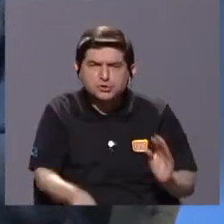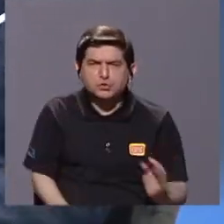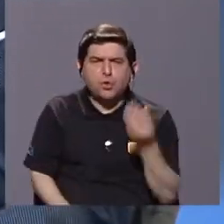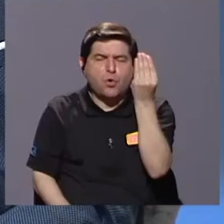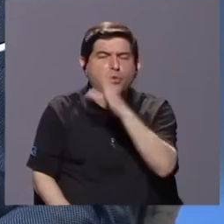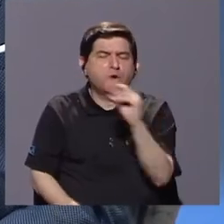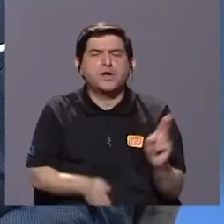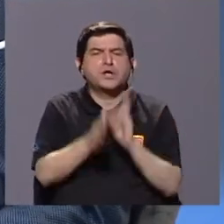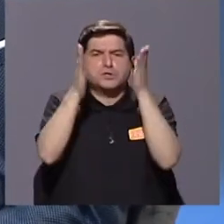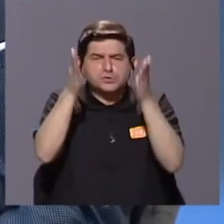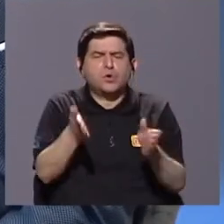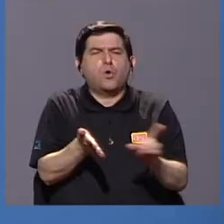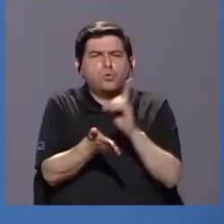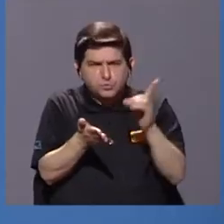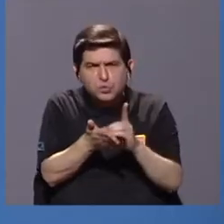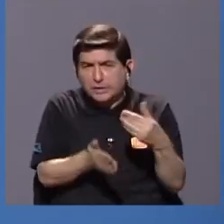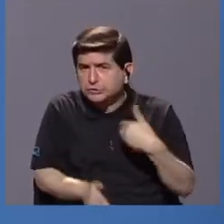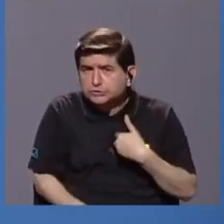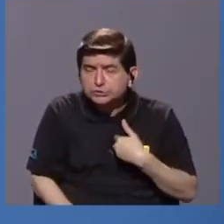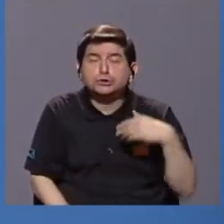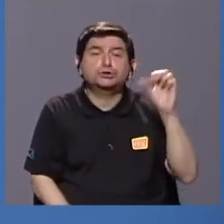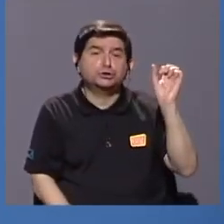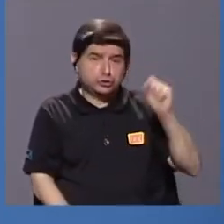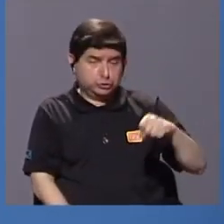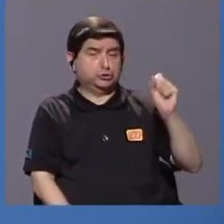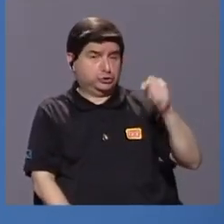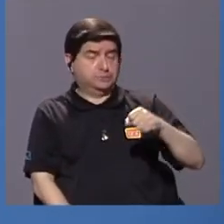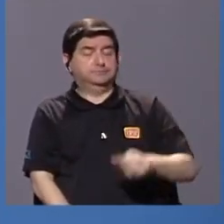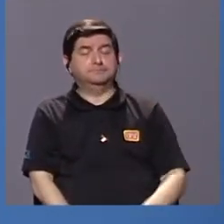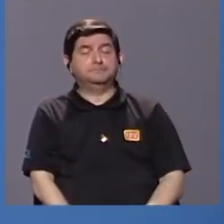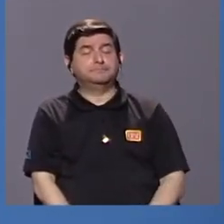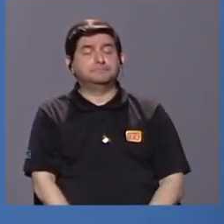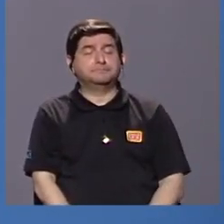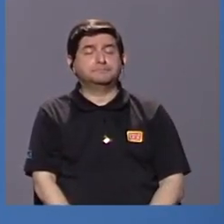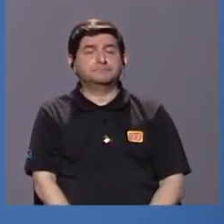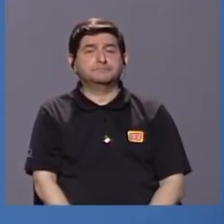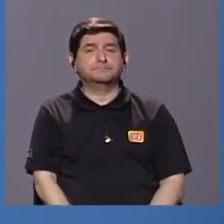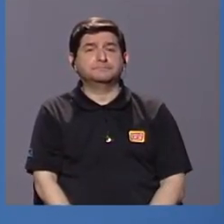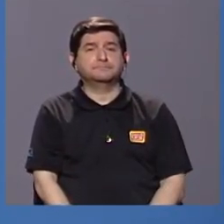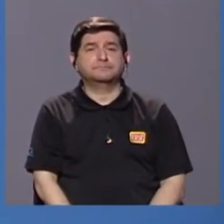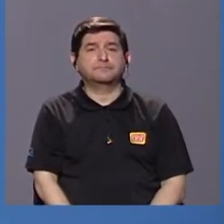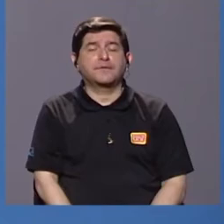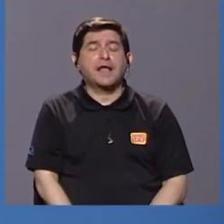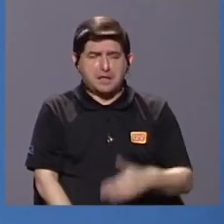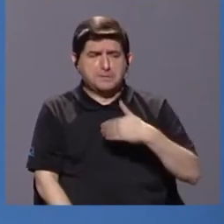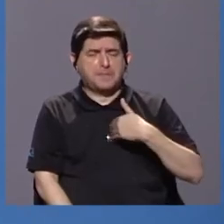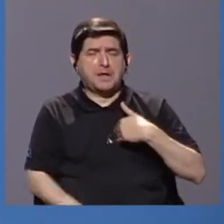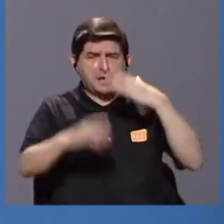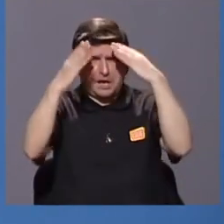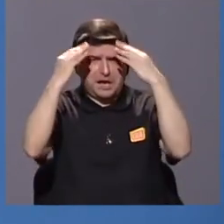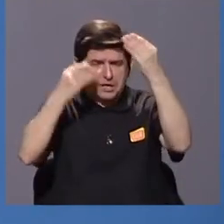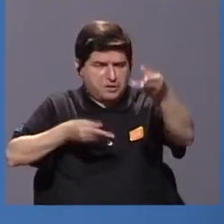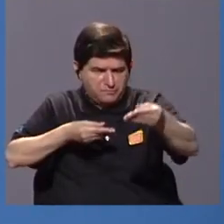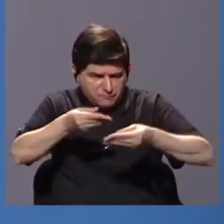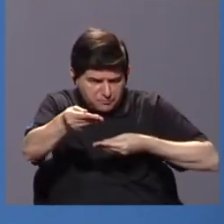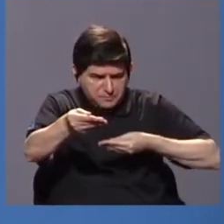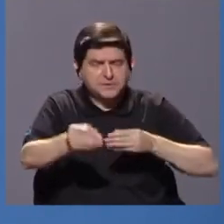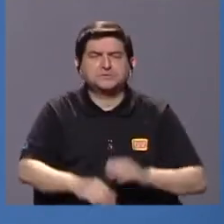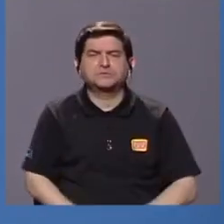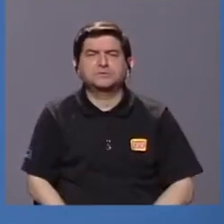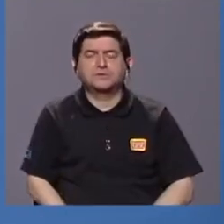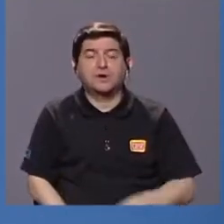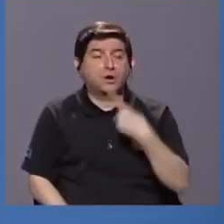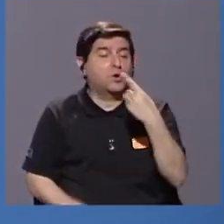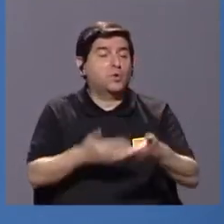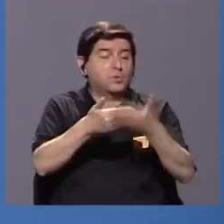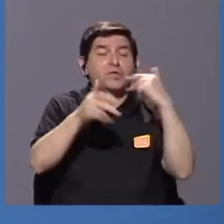de los usuarios del diccionario? Sí, sí, hemos recibido pues retroalimentación. gente pues, como